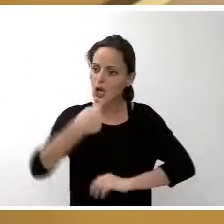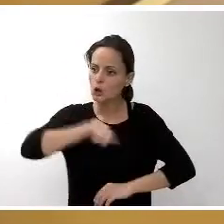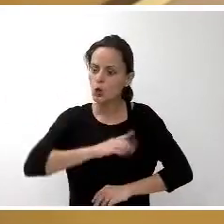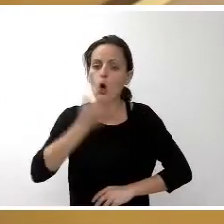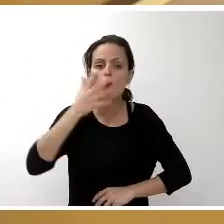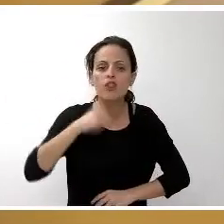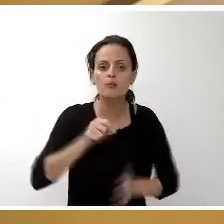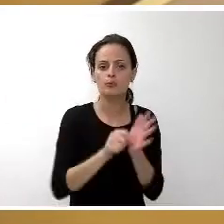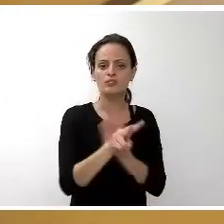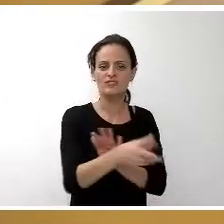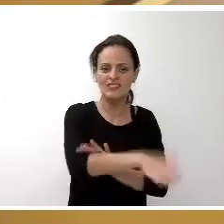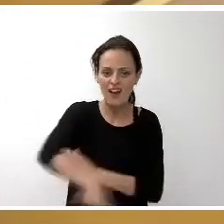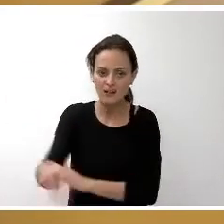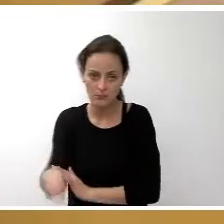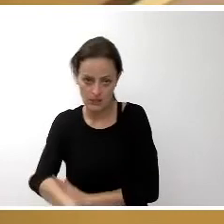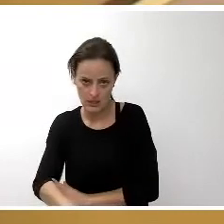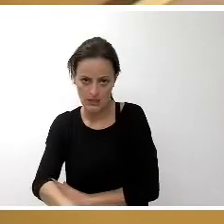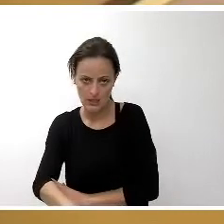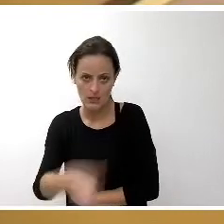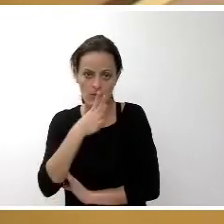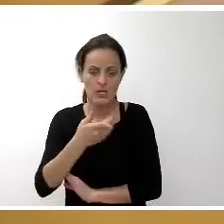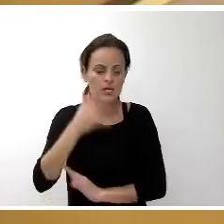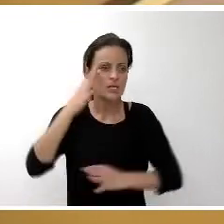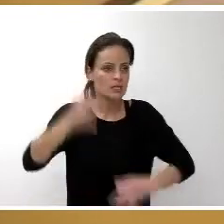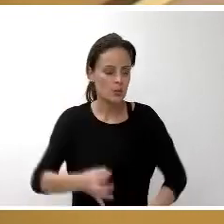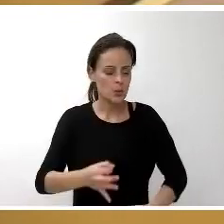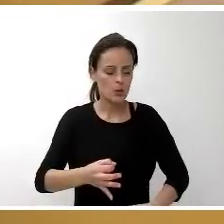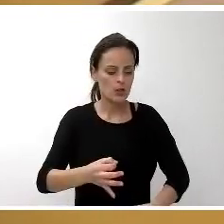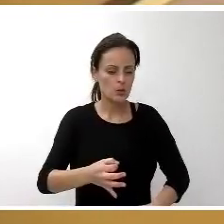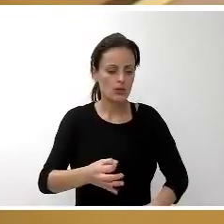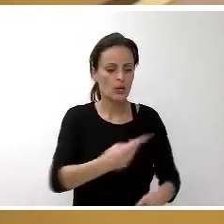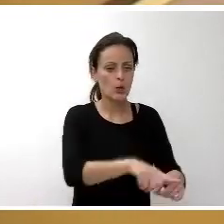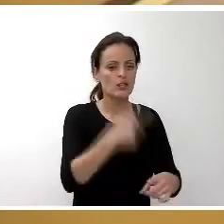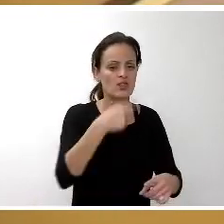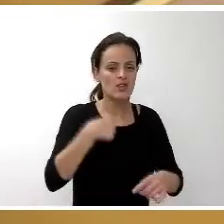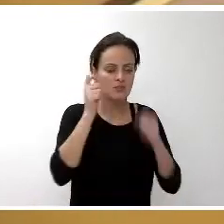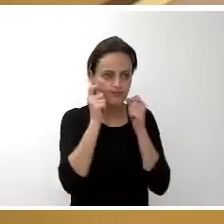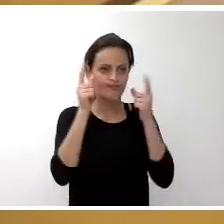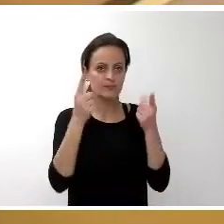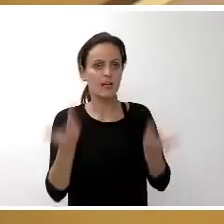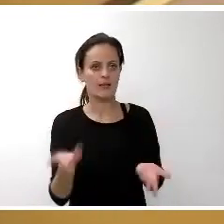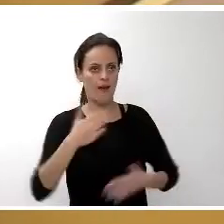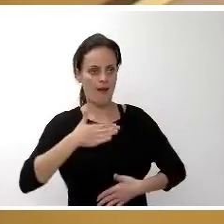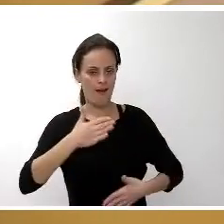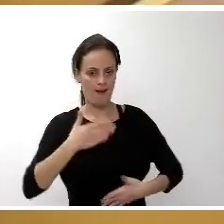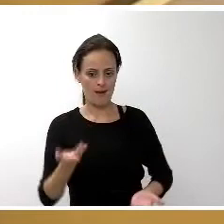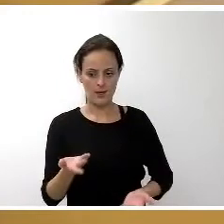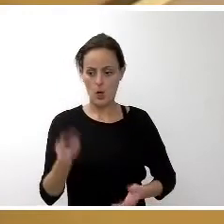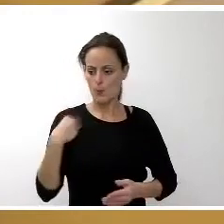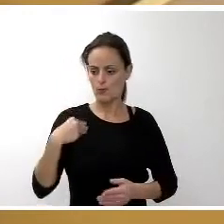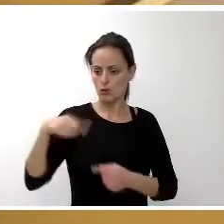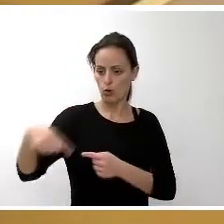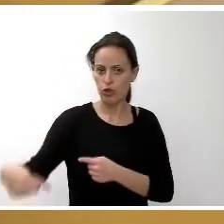todos ustedes. Seguro que nos hacen ver las cosas, lo mismo que estamos acostumbrados a escuchar todos los días